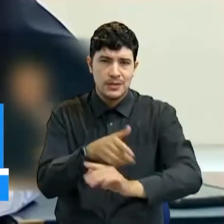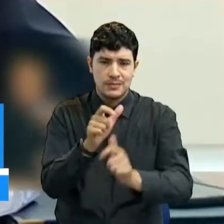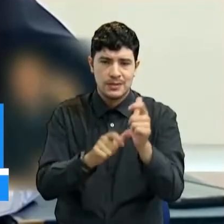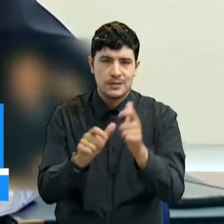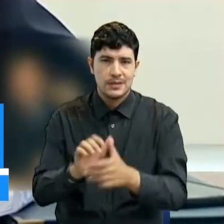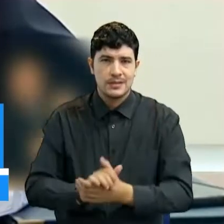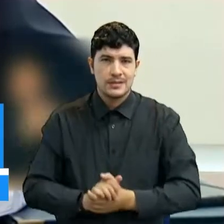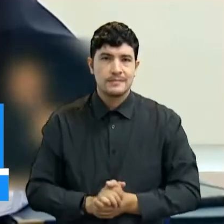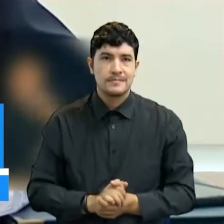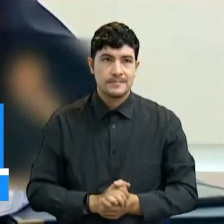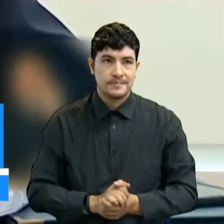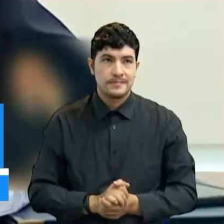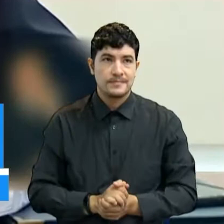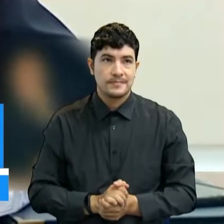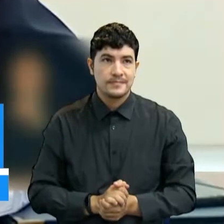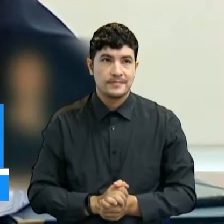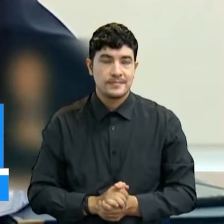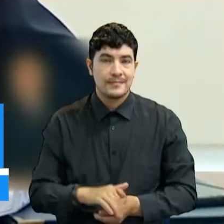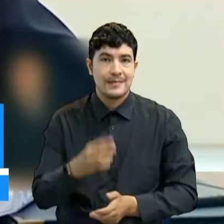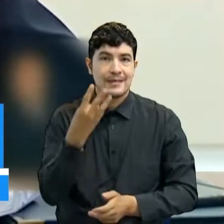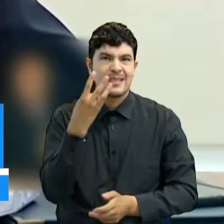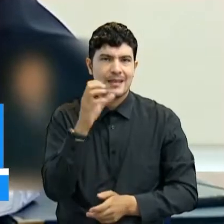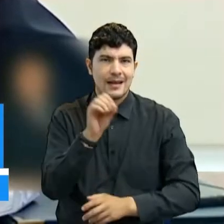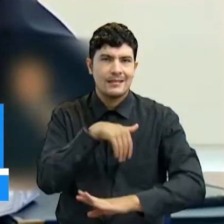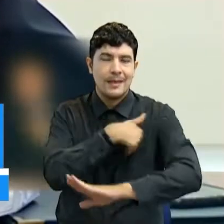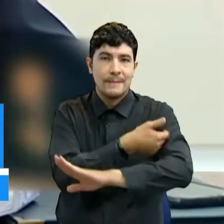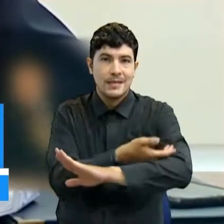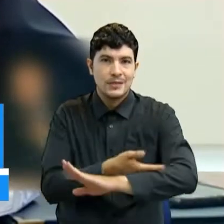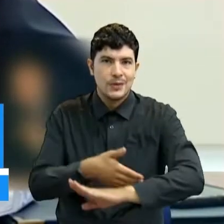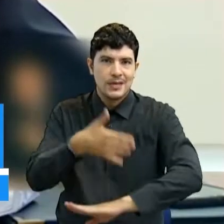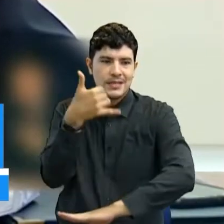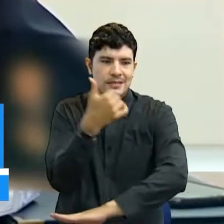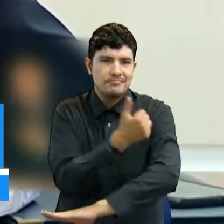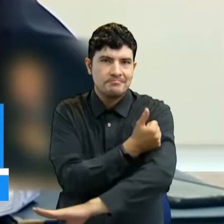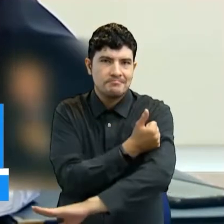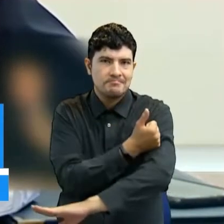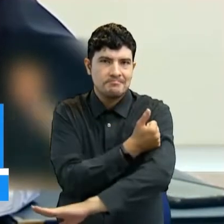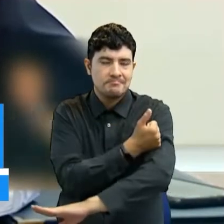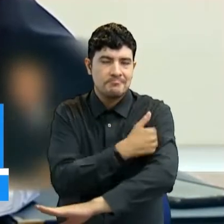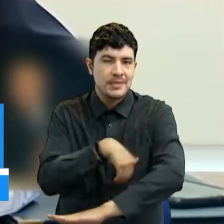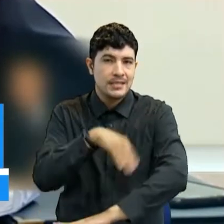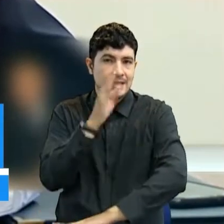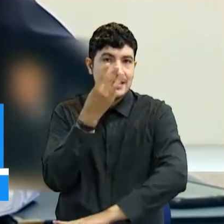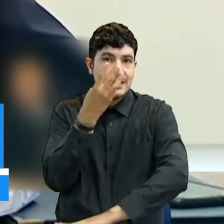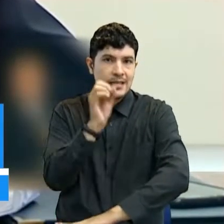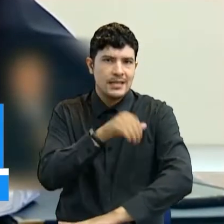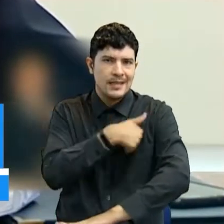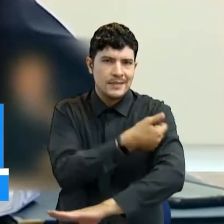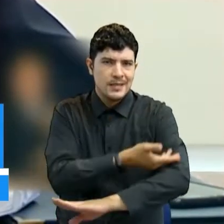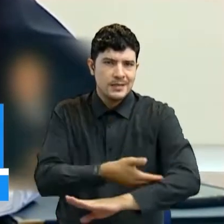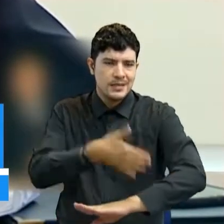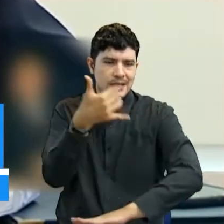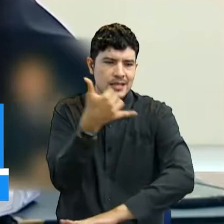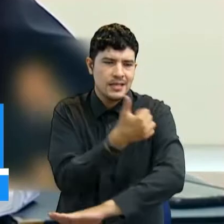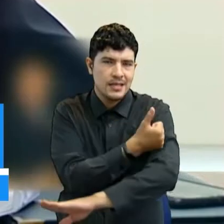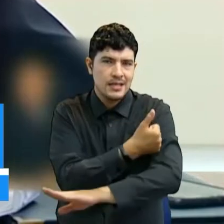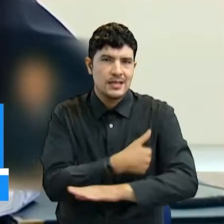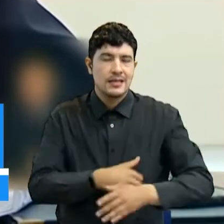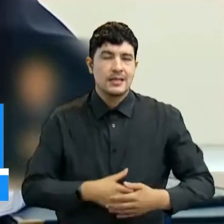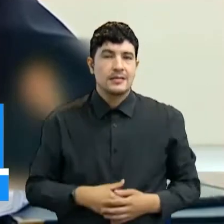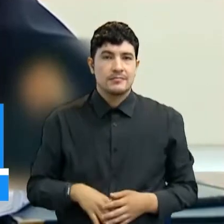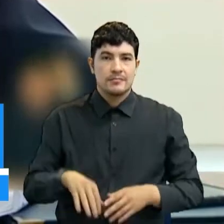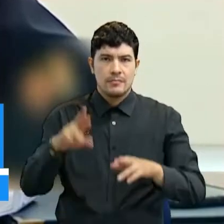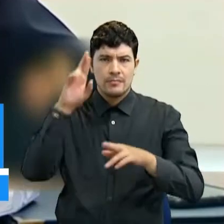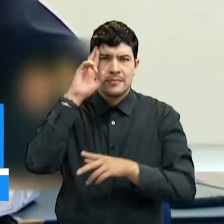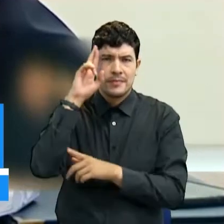con 30 millones de aplicaciones de vacunas para temas como sarampión y rubeola. De